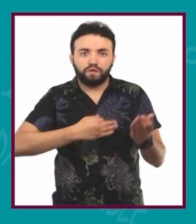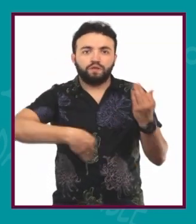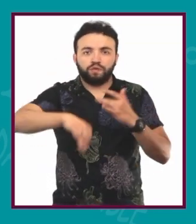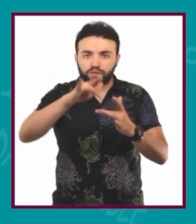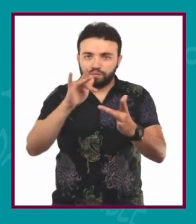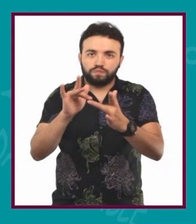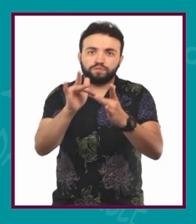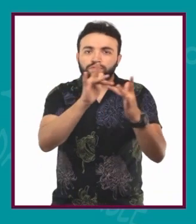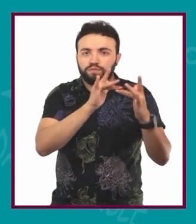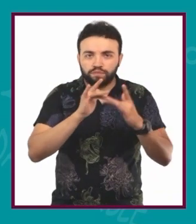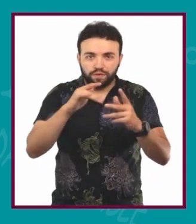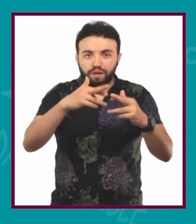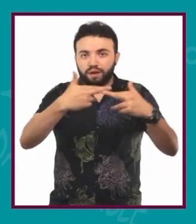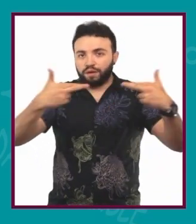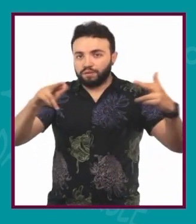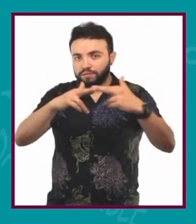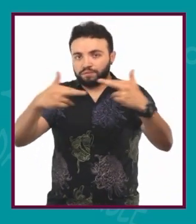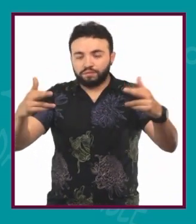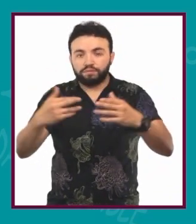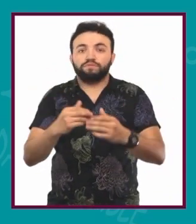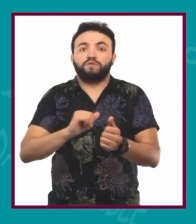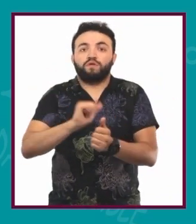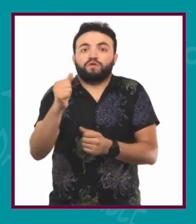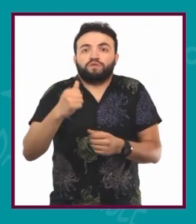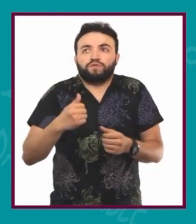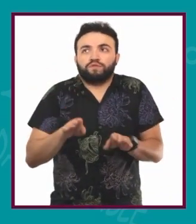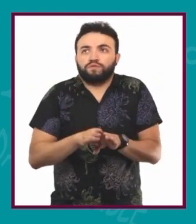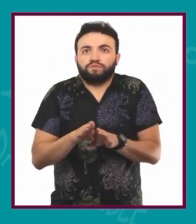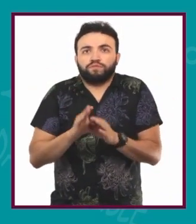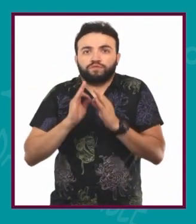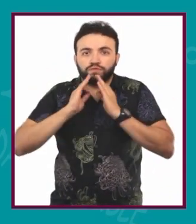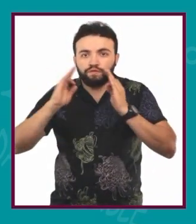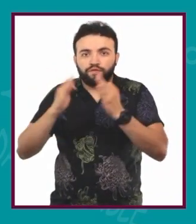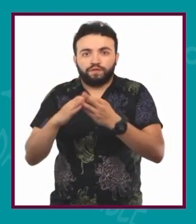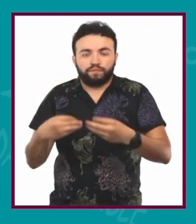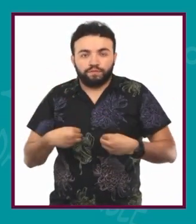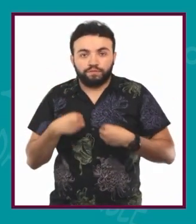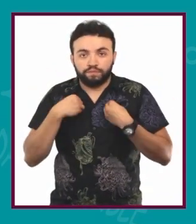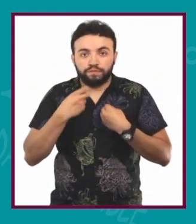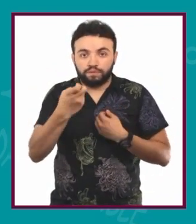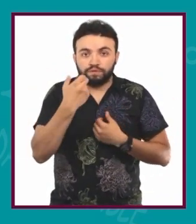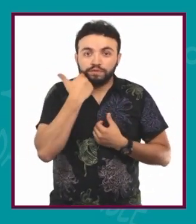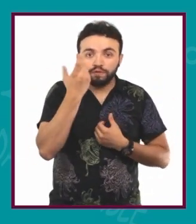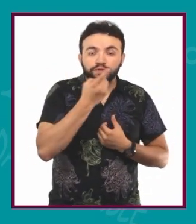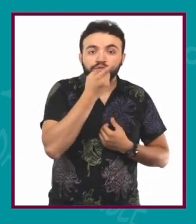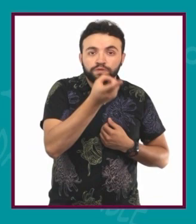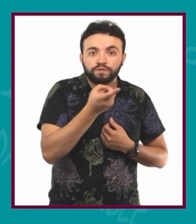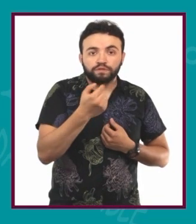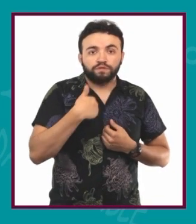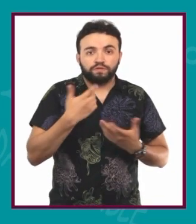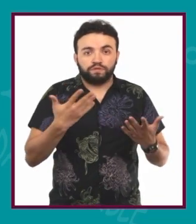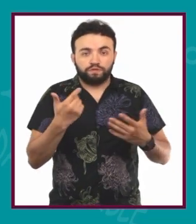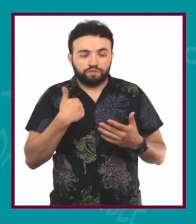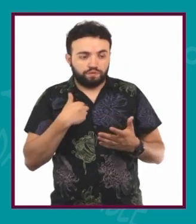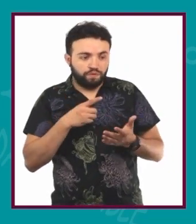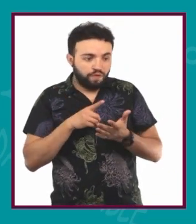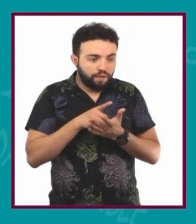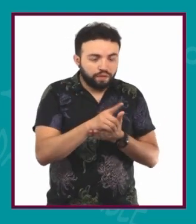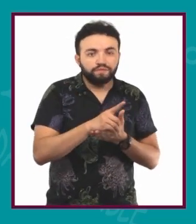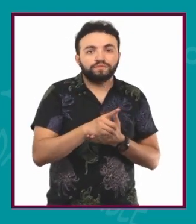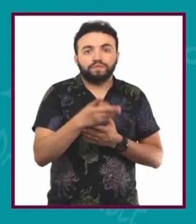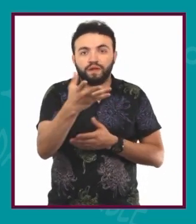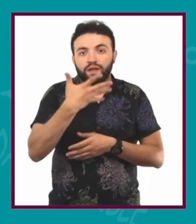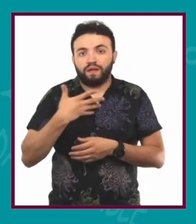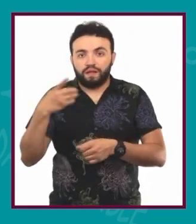con otros seres humanos, con otras formas de vida. Y esto significa que nuestras decisiones afectan a otras y a otros.